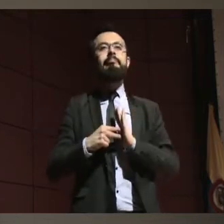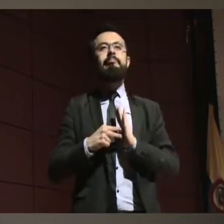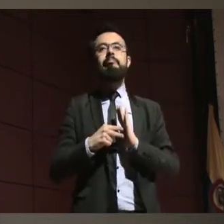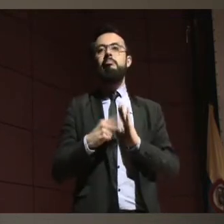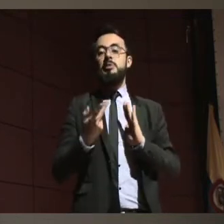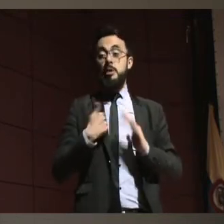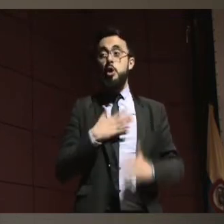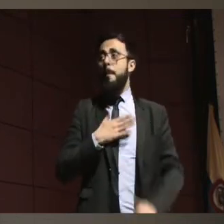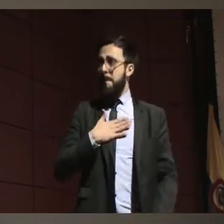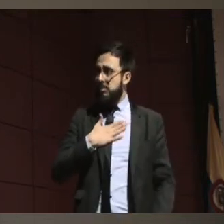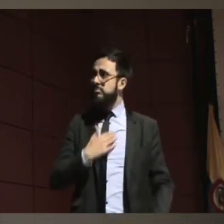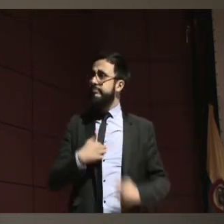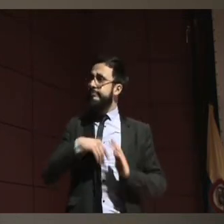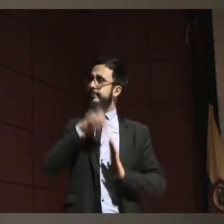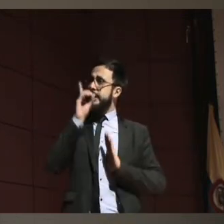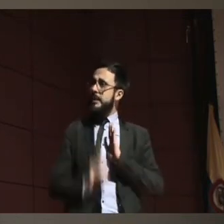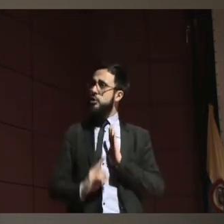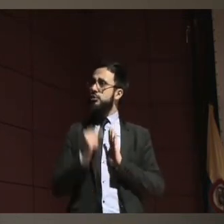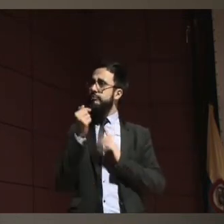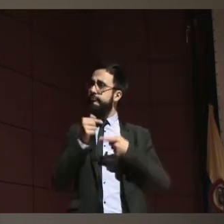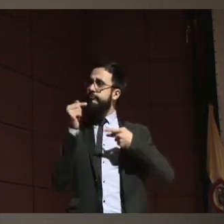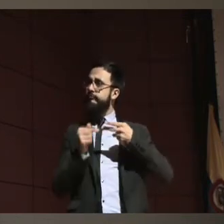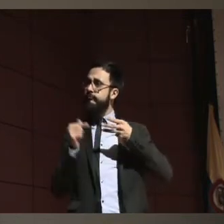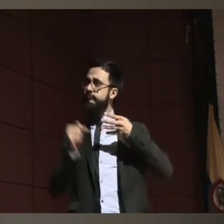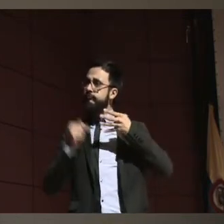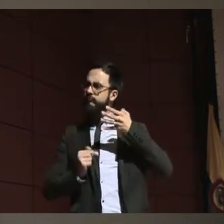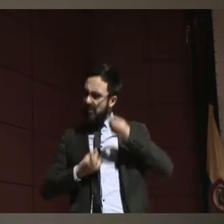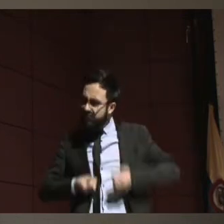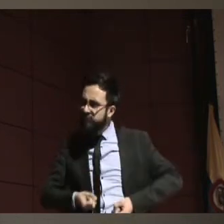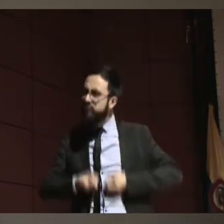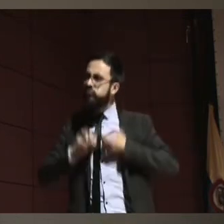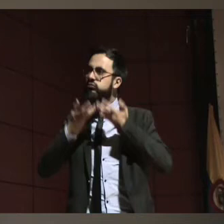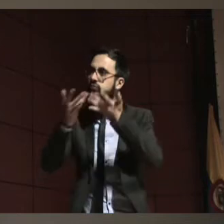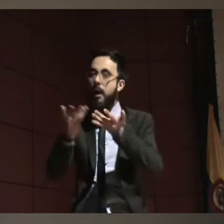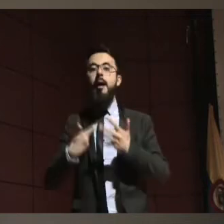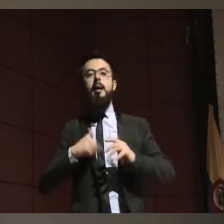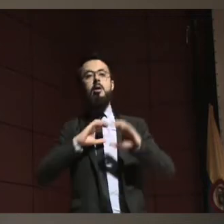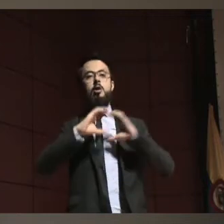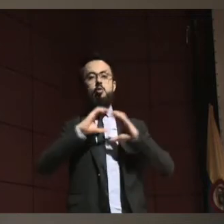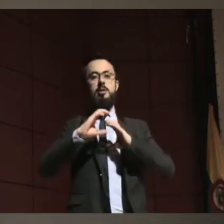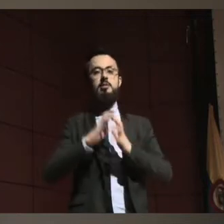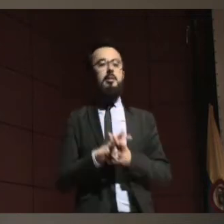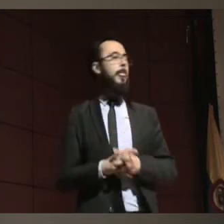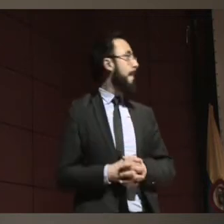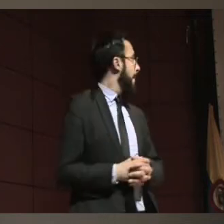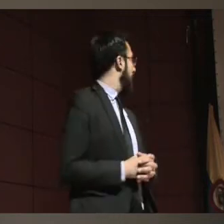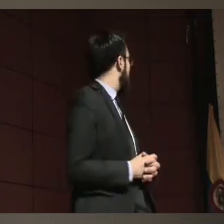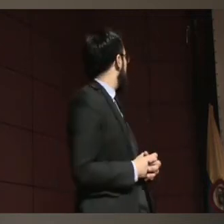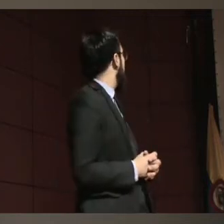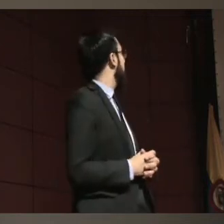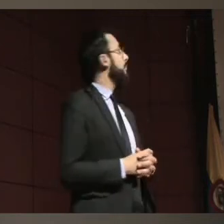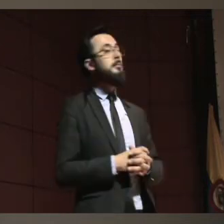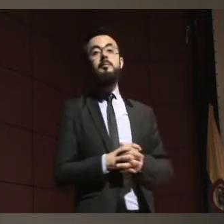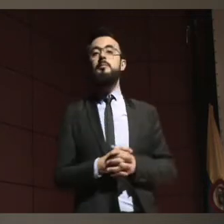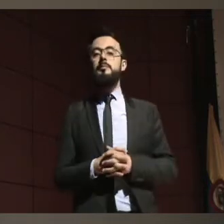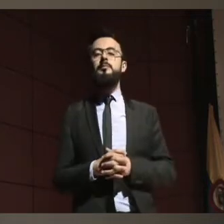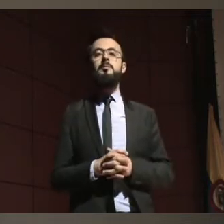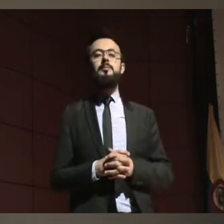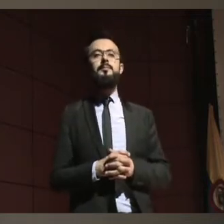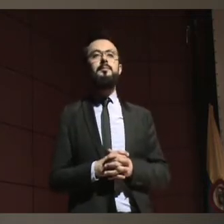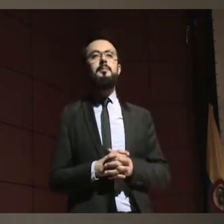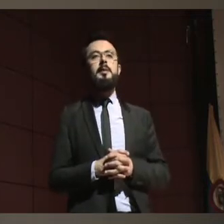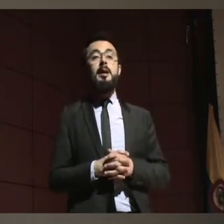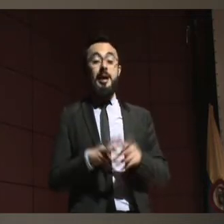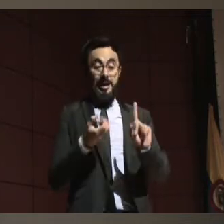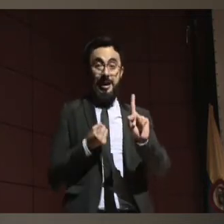cuál es la voluntad que tenemos. La característica primordial de los apoyos también es que